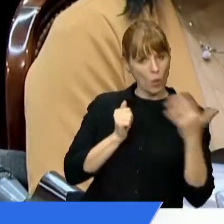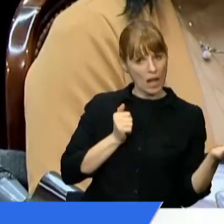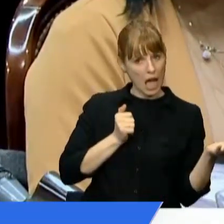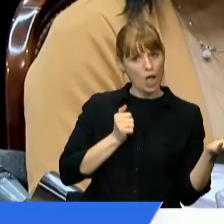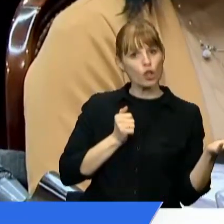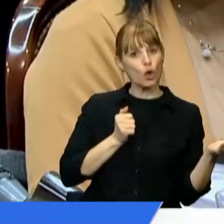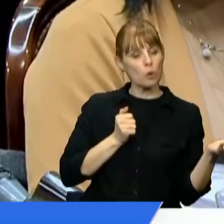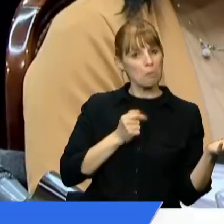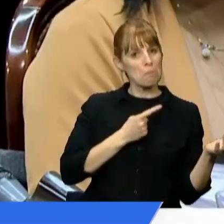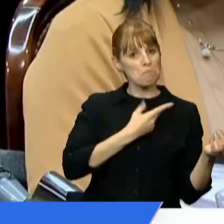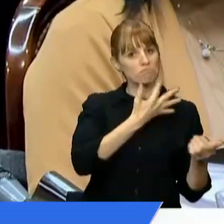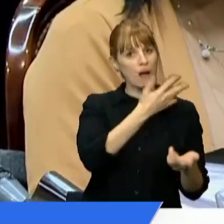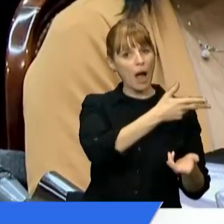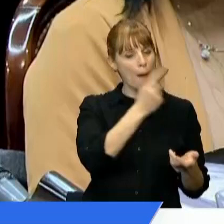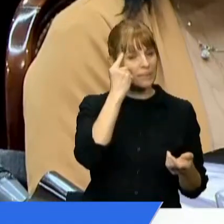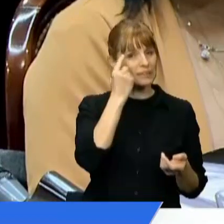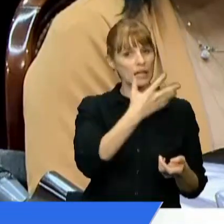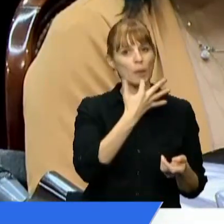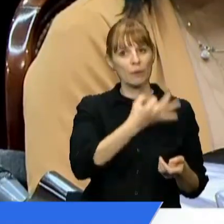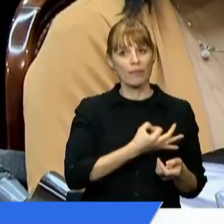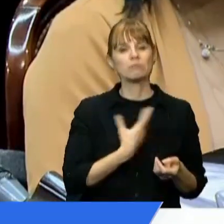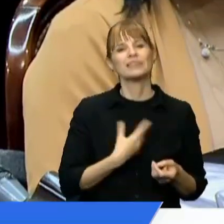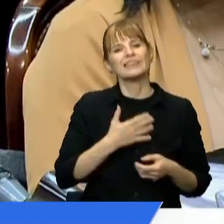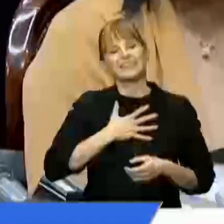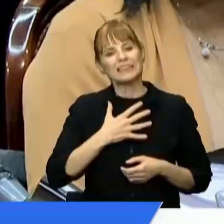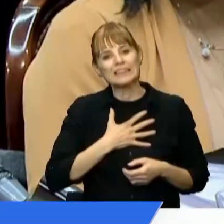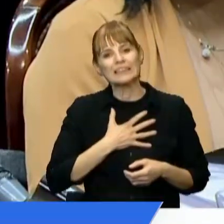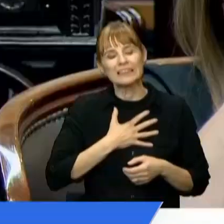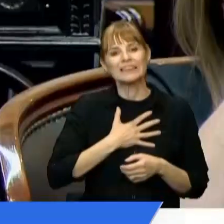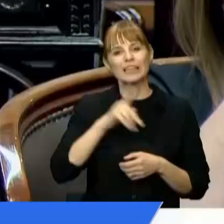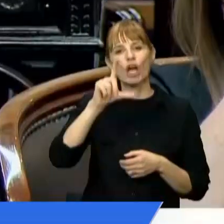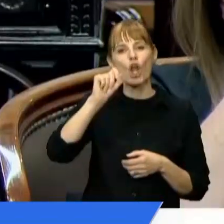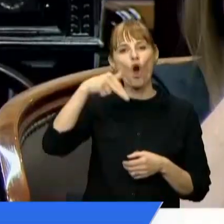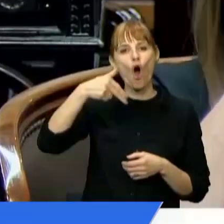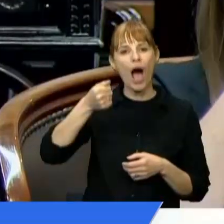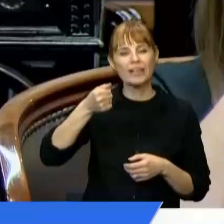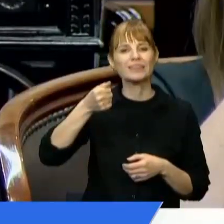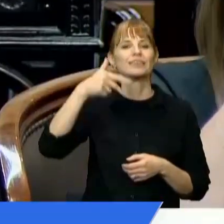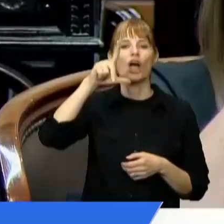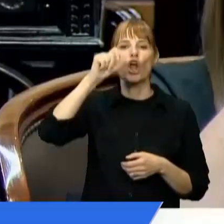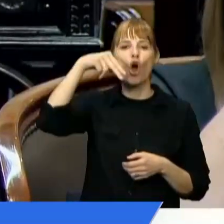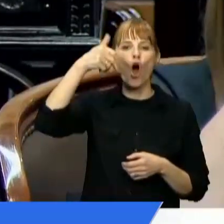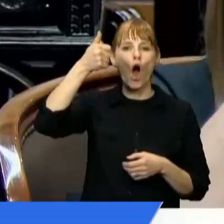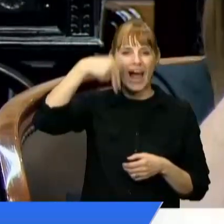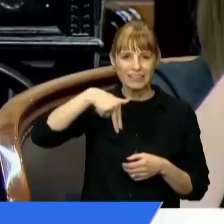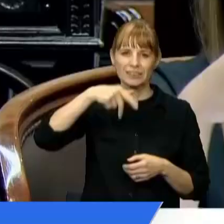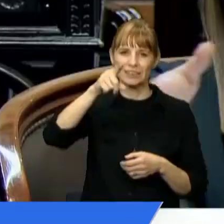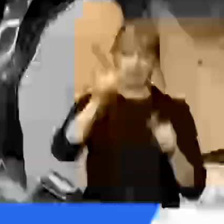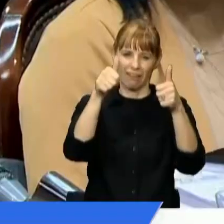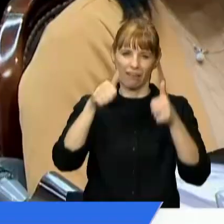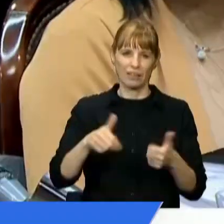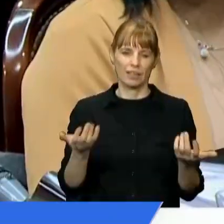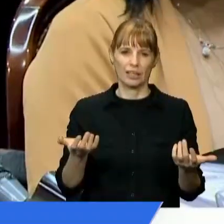no me va a dejar mentir que entré y dije qué pena que usen al LOAN. Ojalá usen esas energías que tienen para este silencio